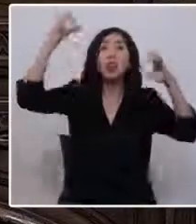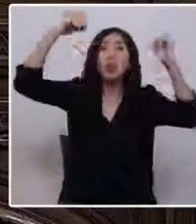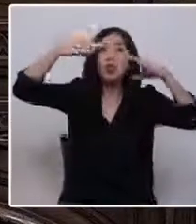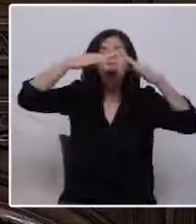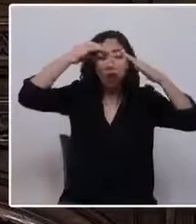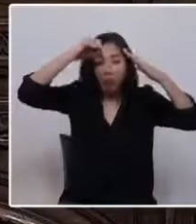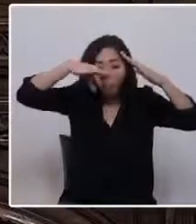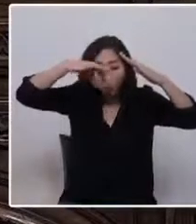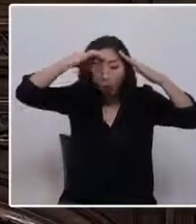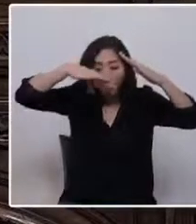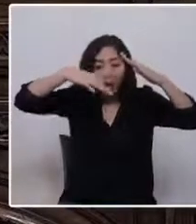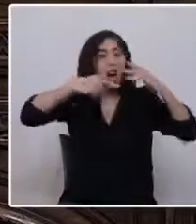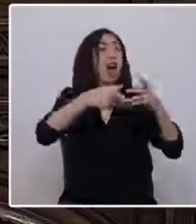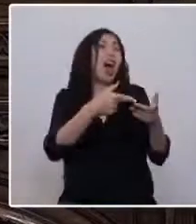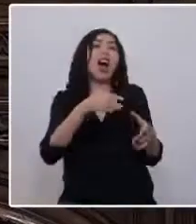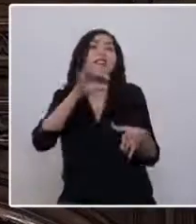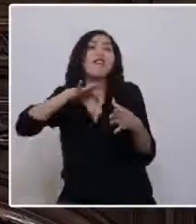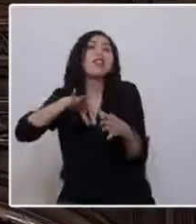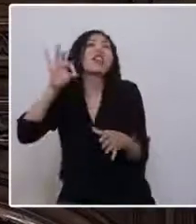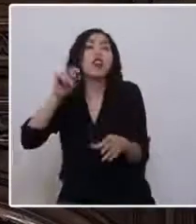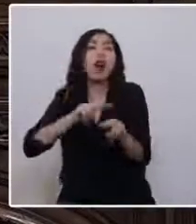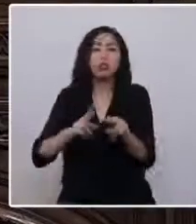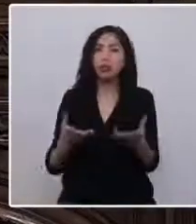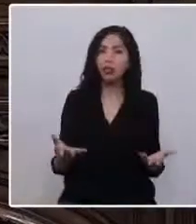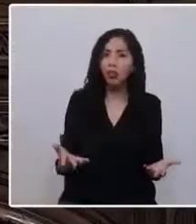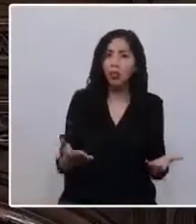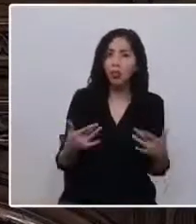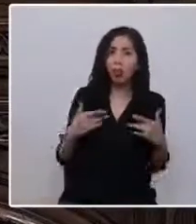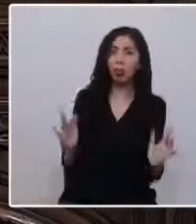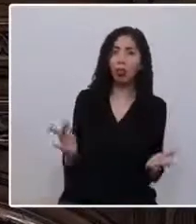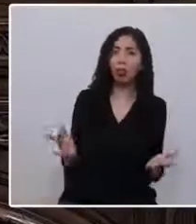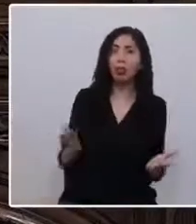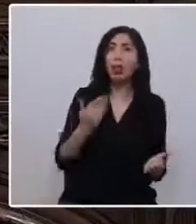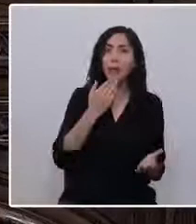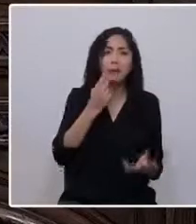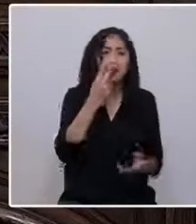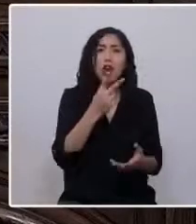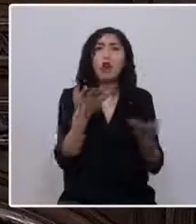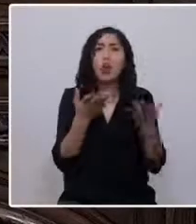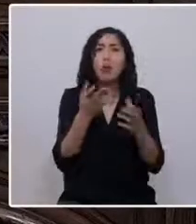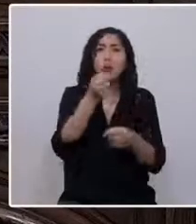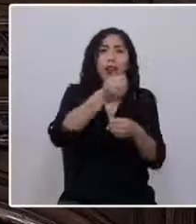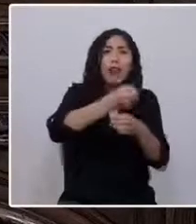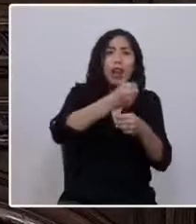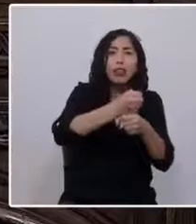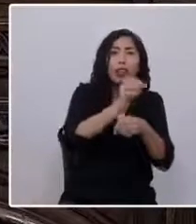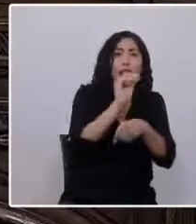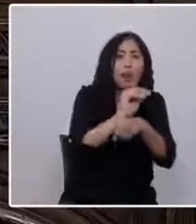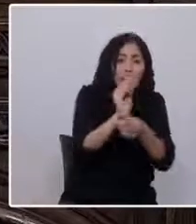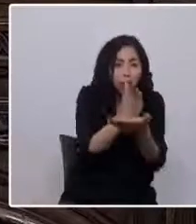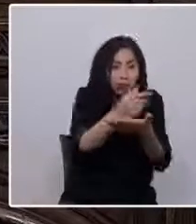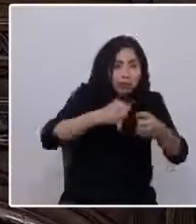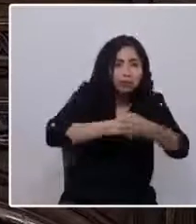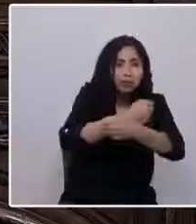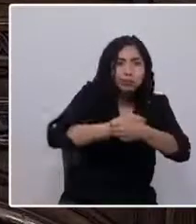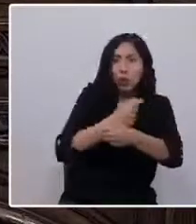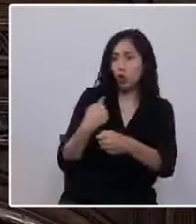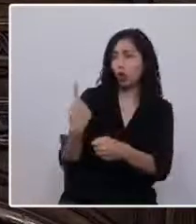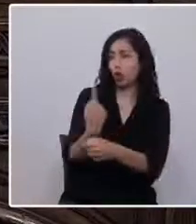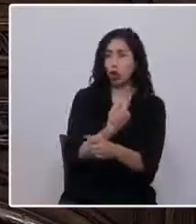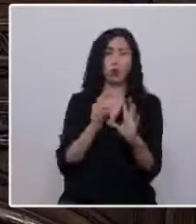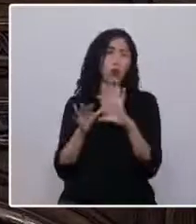apoderados, docentes, asistentes, las manipuladoras de alimentos y organizaciones sociales de la localidad nos unimos con